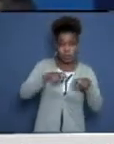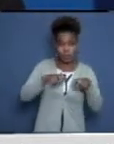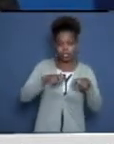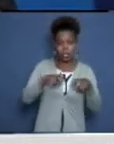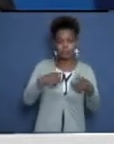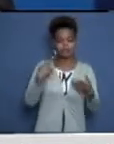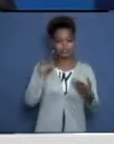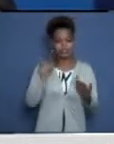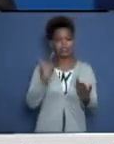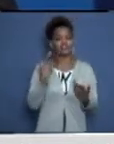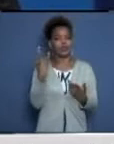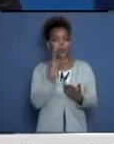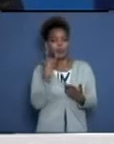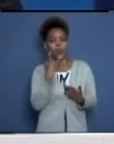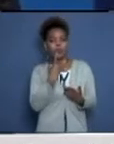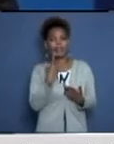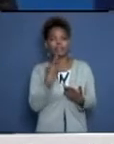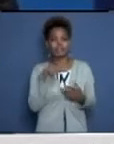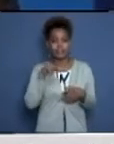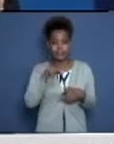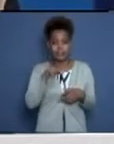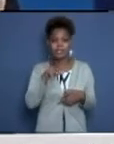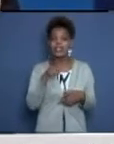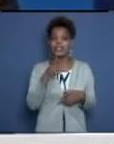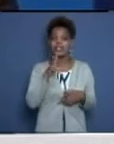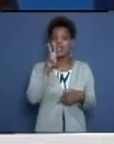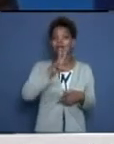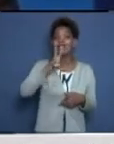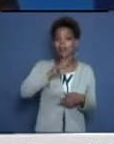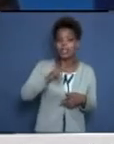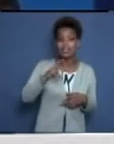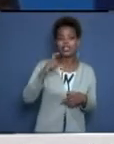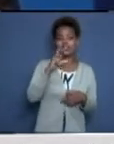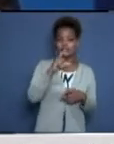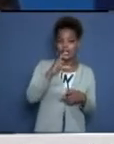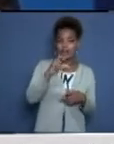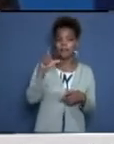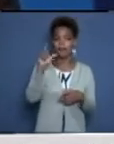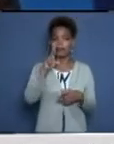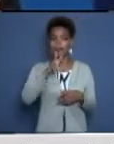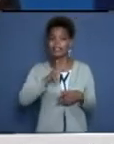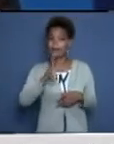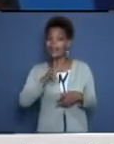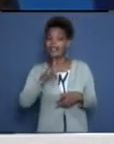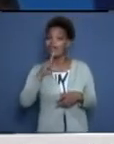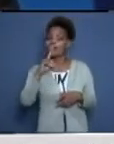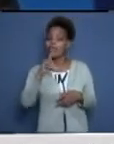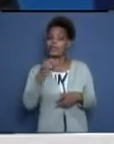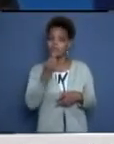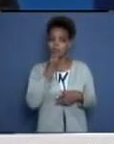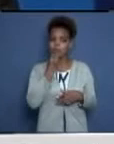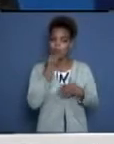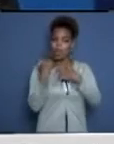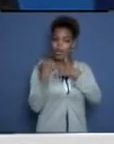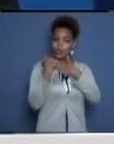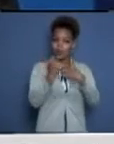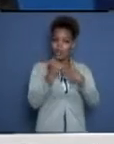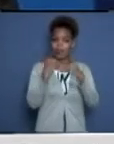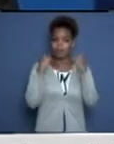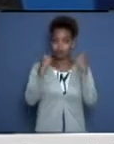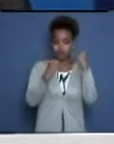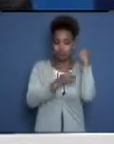sólida al respecto, pero sí hay evidencia que sugieren que pueden tener un efecto, es decir, que fortalecen el sistema inmunológico y